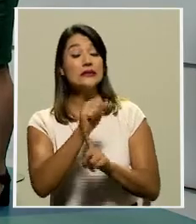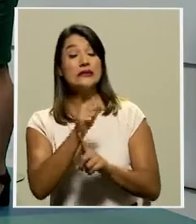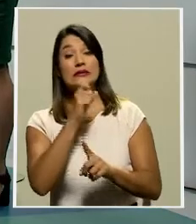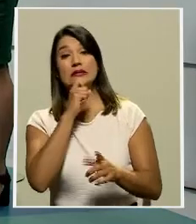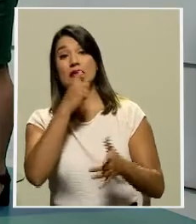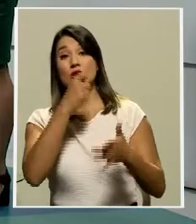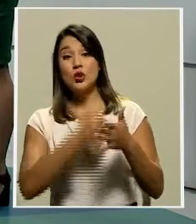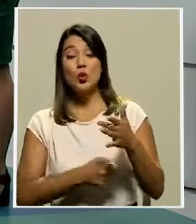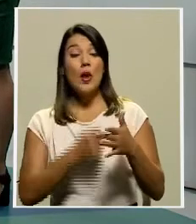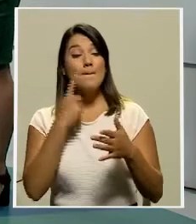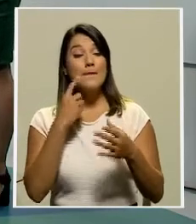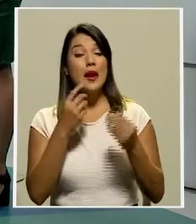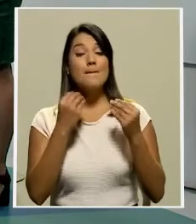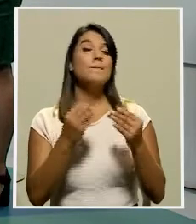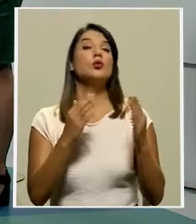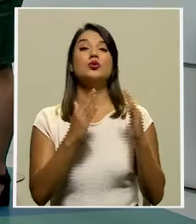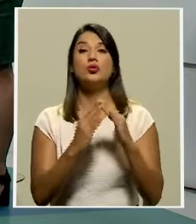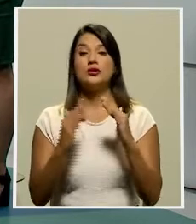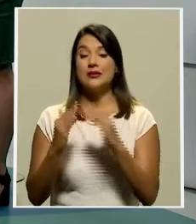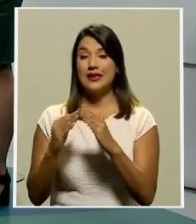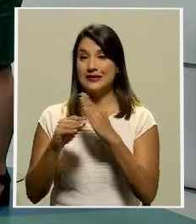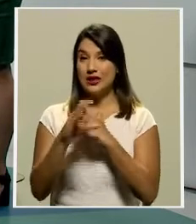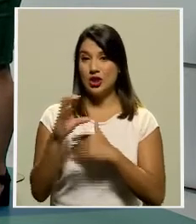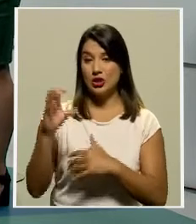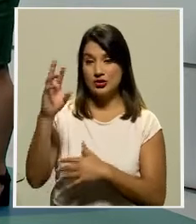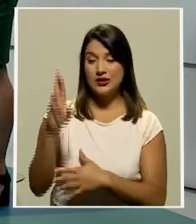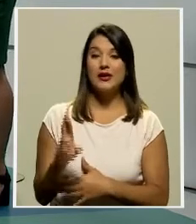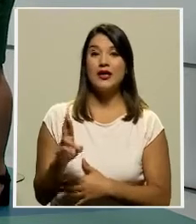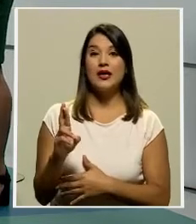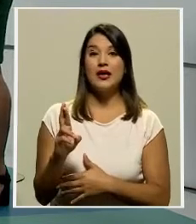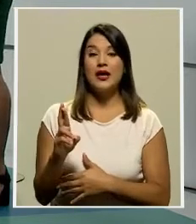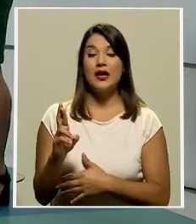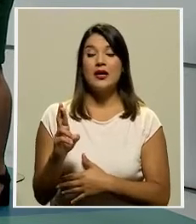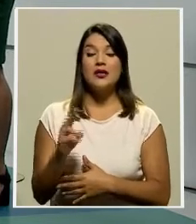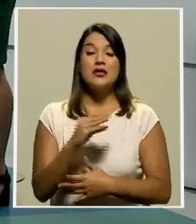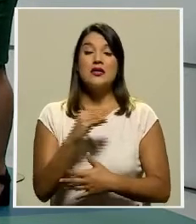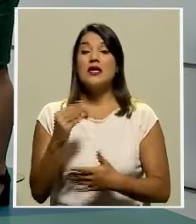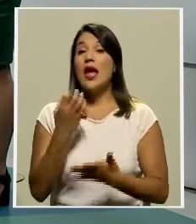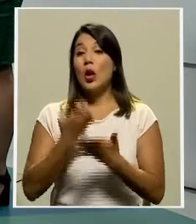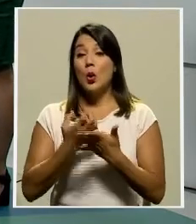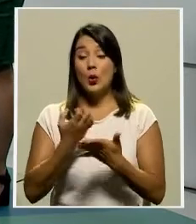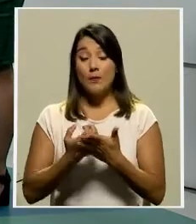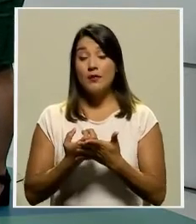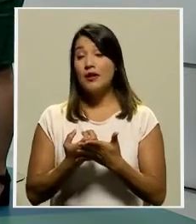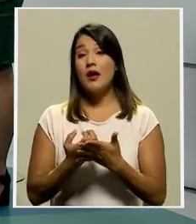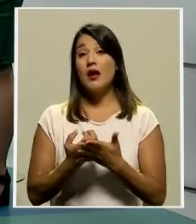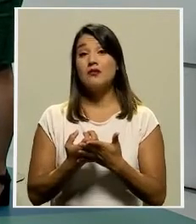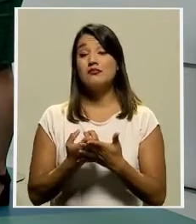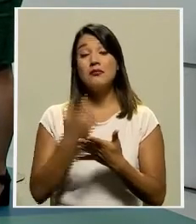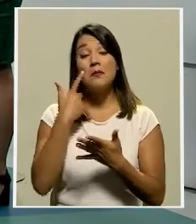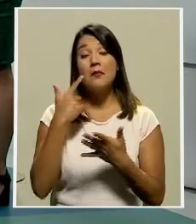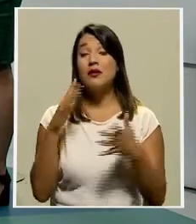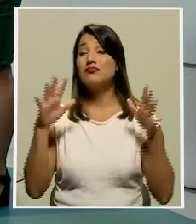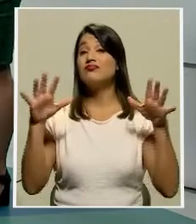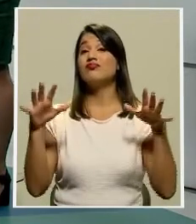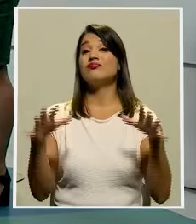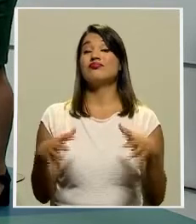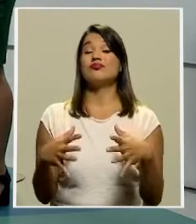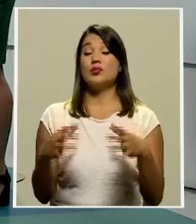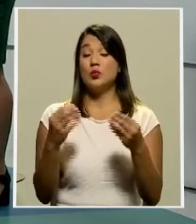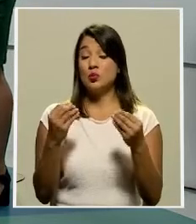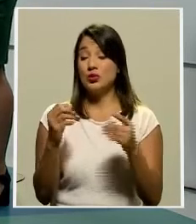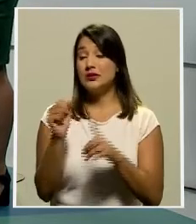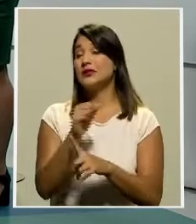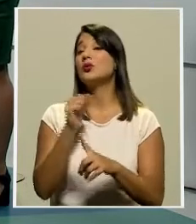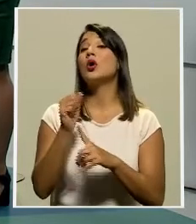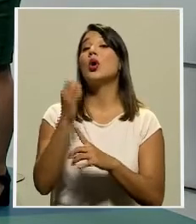en miles de hogares de Costa Rica. La economía se juntó en la situación del